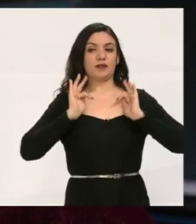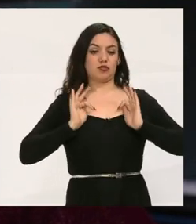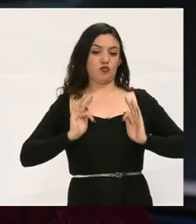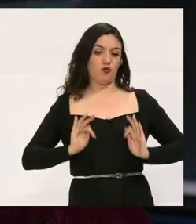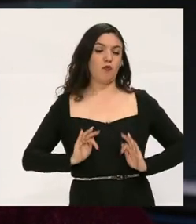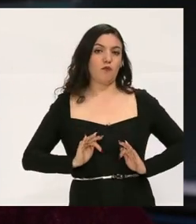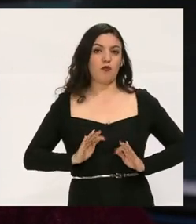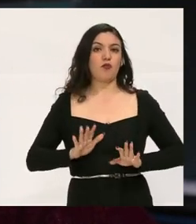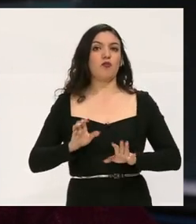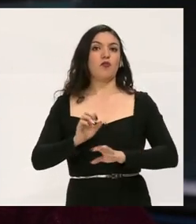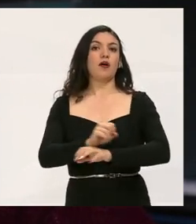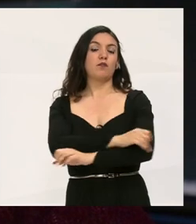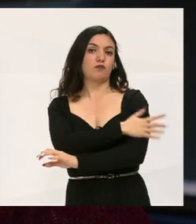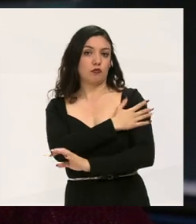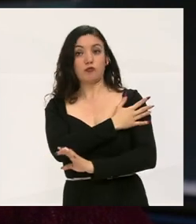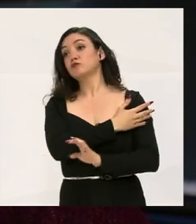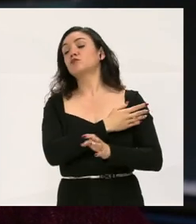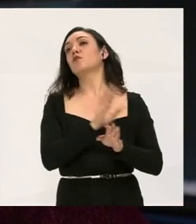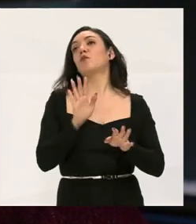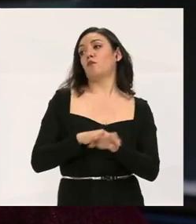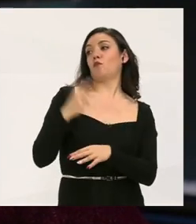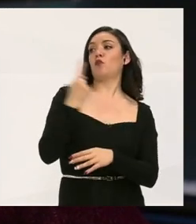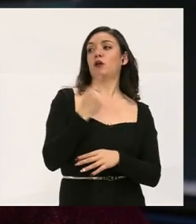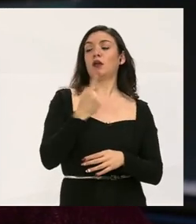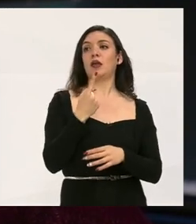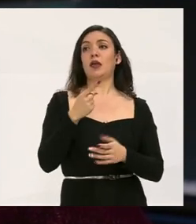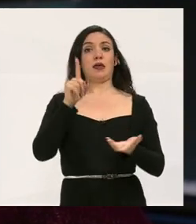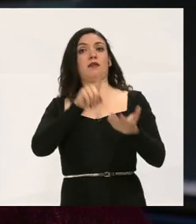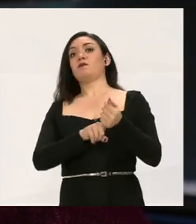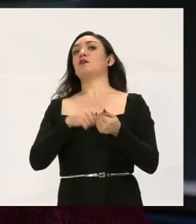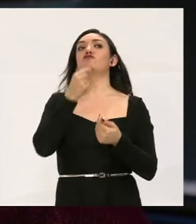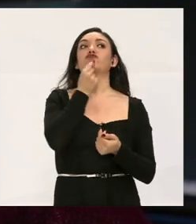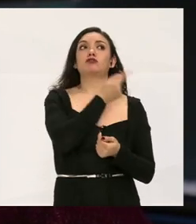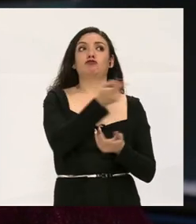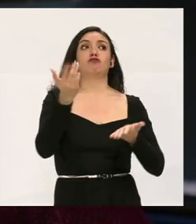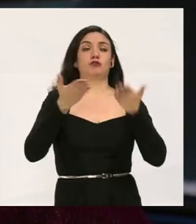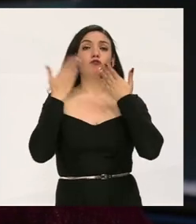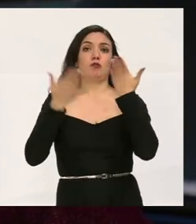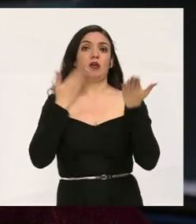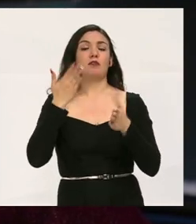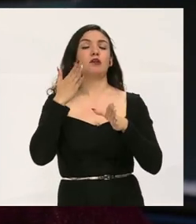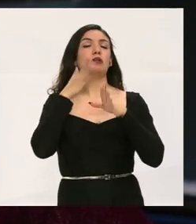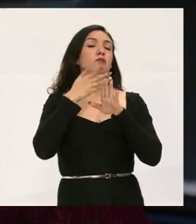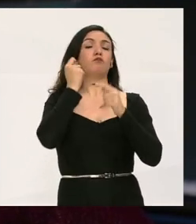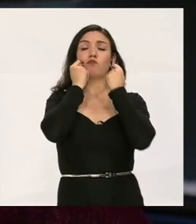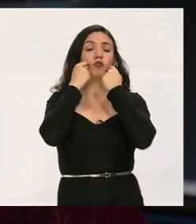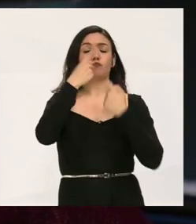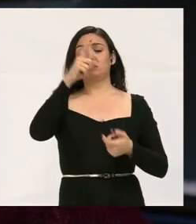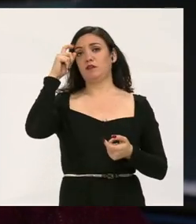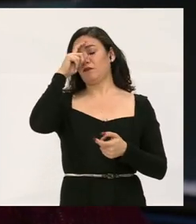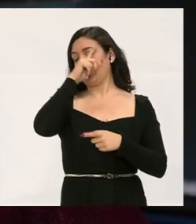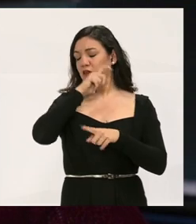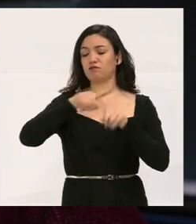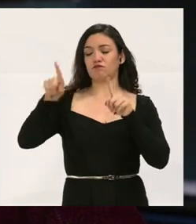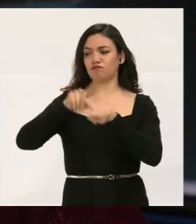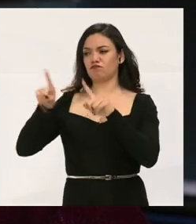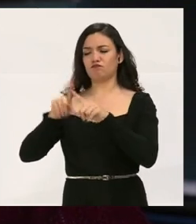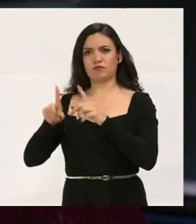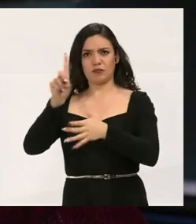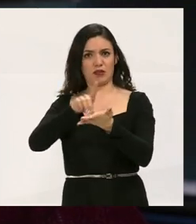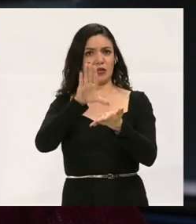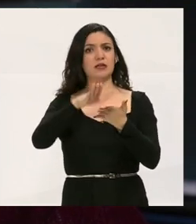cómodo, tranquilo y armonioso, ya que pues entre los mismos estudiantes, a pesar de sus diferentes